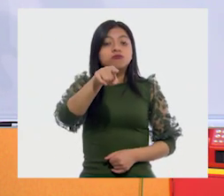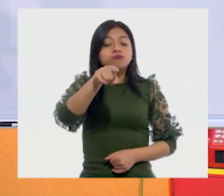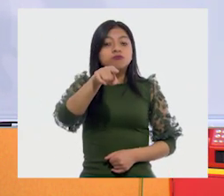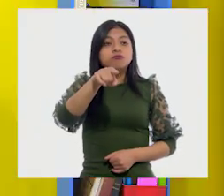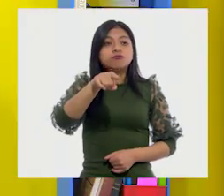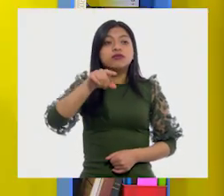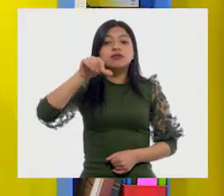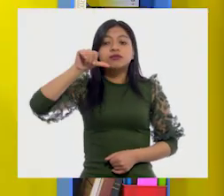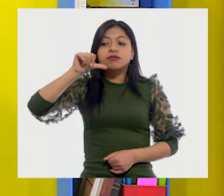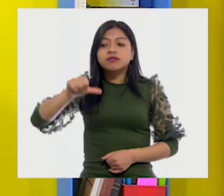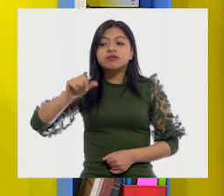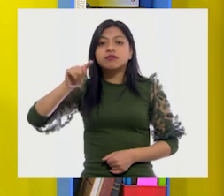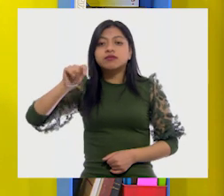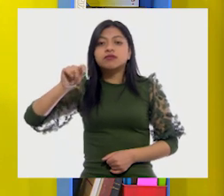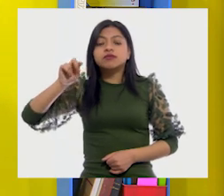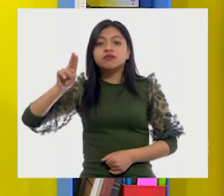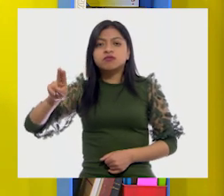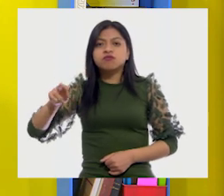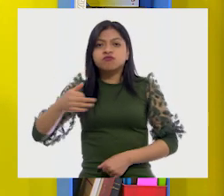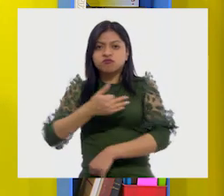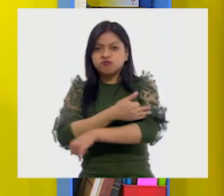¿Qué dice ahí? ¿Familia?